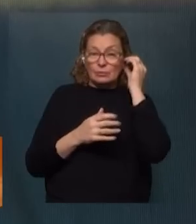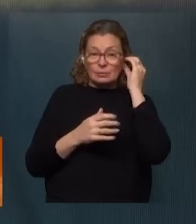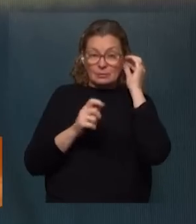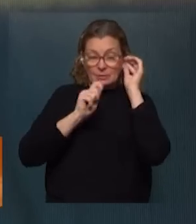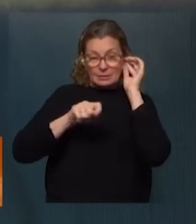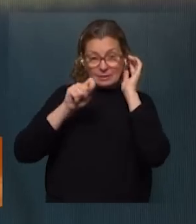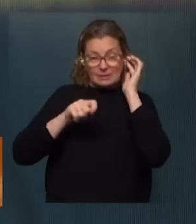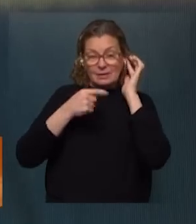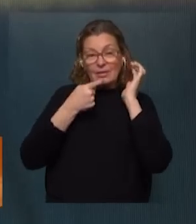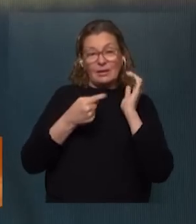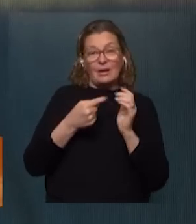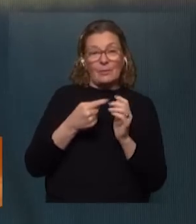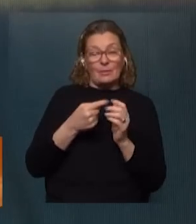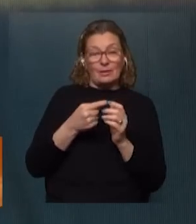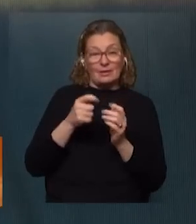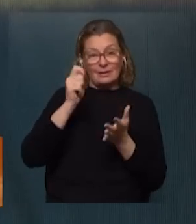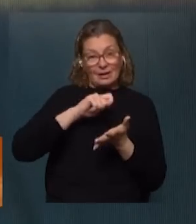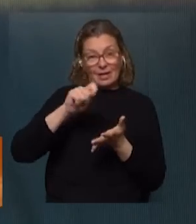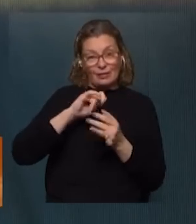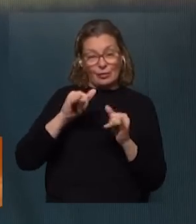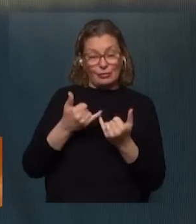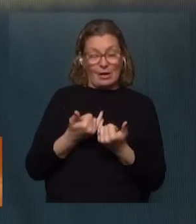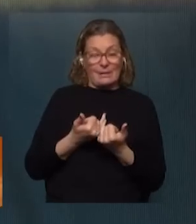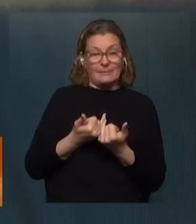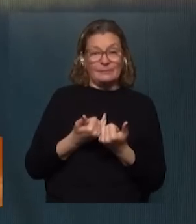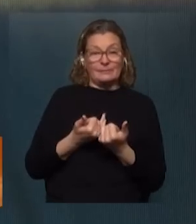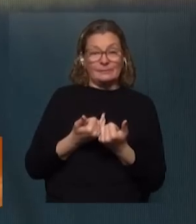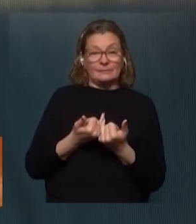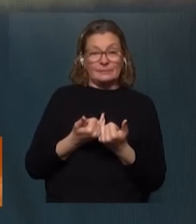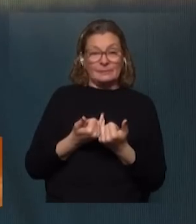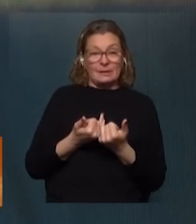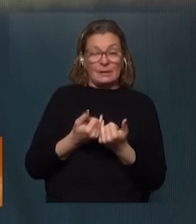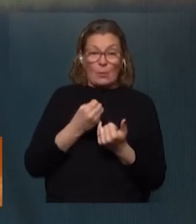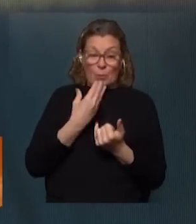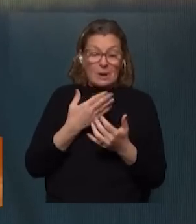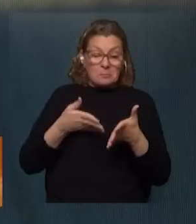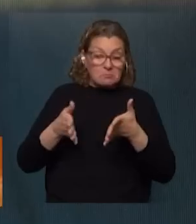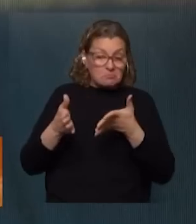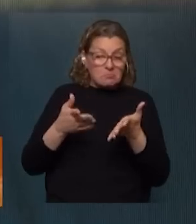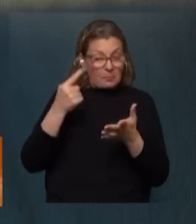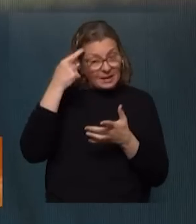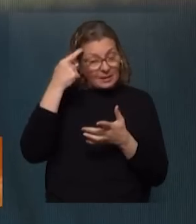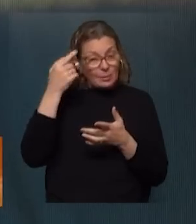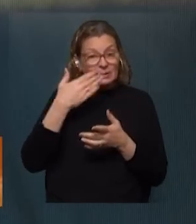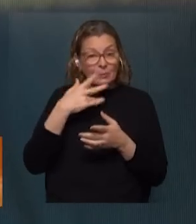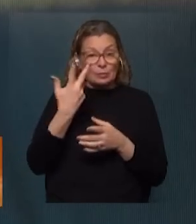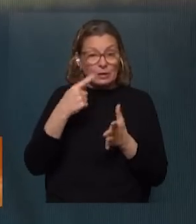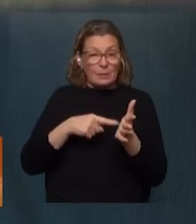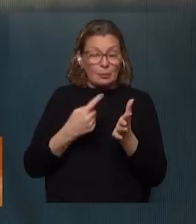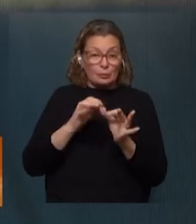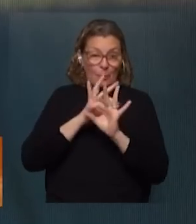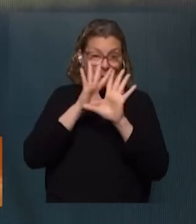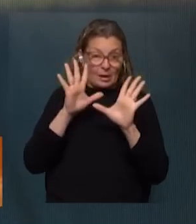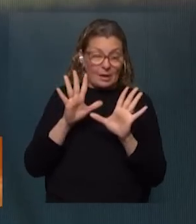letras digamos de la redacción y vamos por buen camino entendemos que los tres puntos son muy